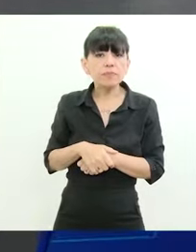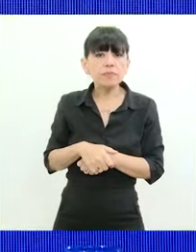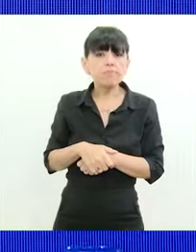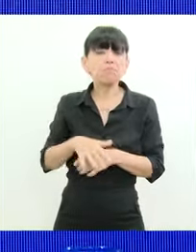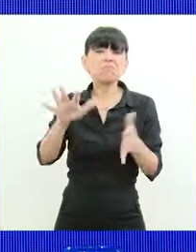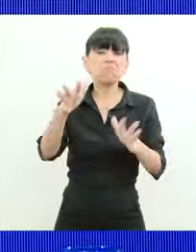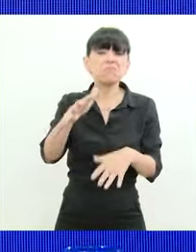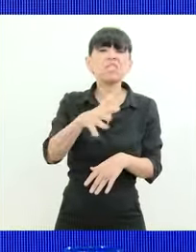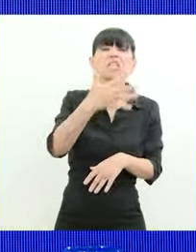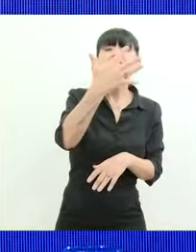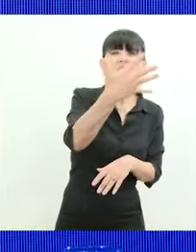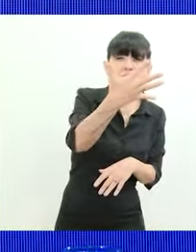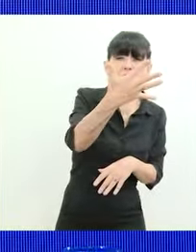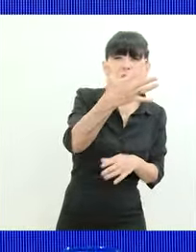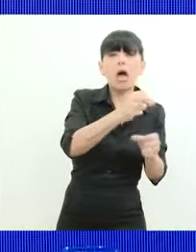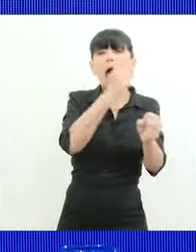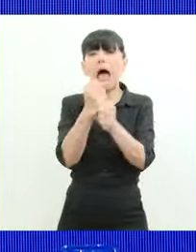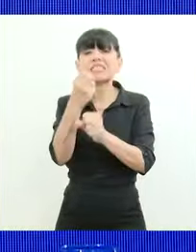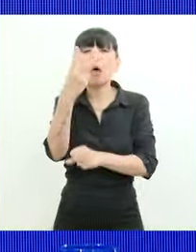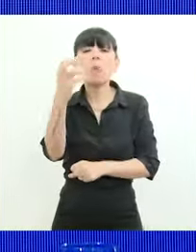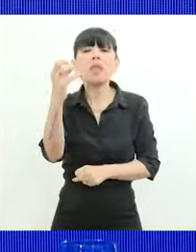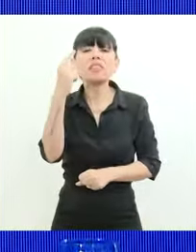entre 5 y 20.000 pesos